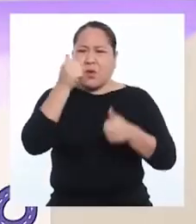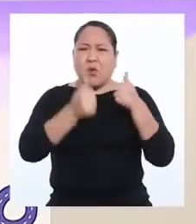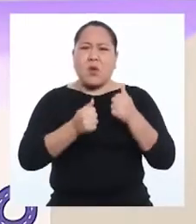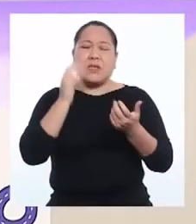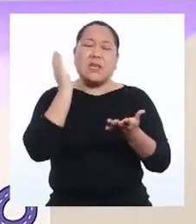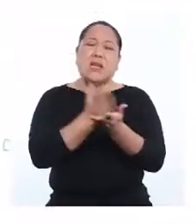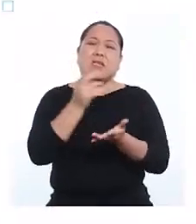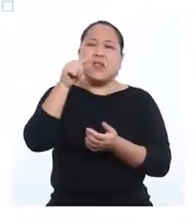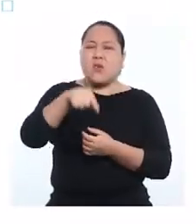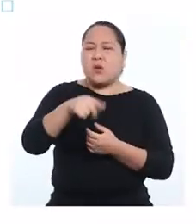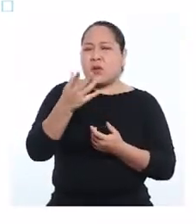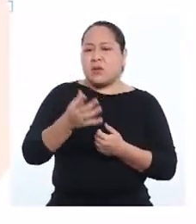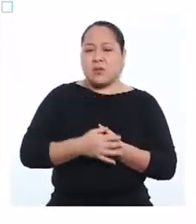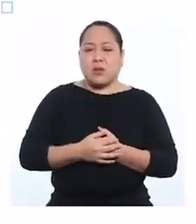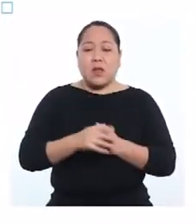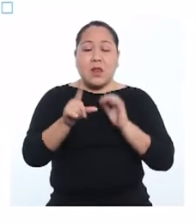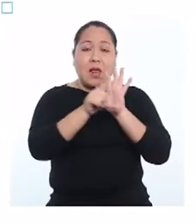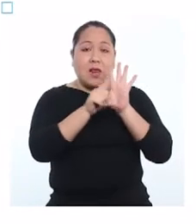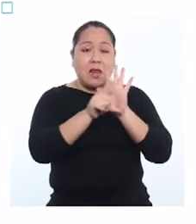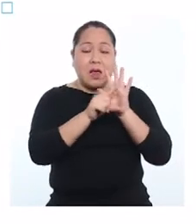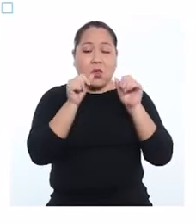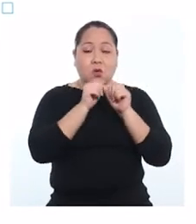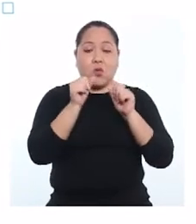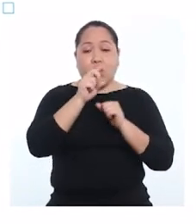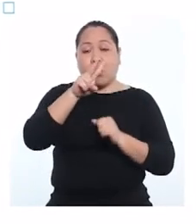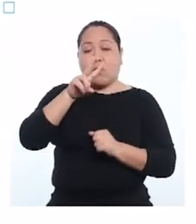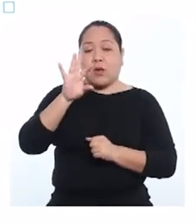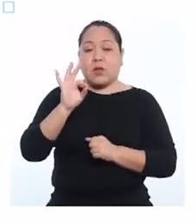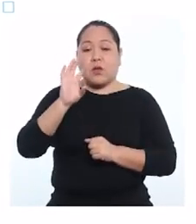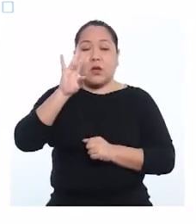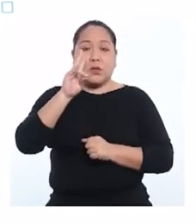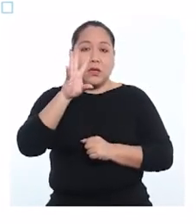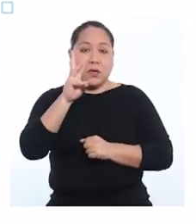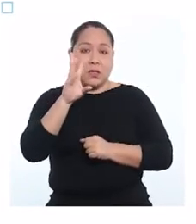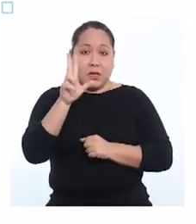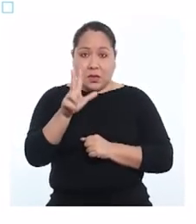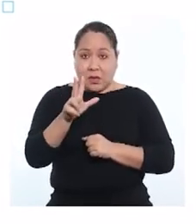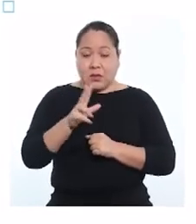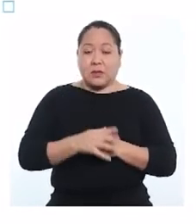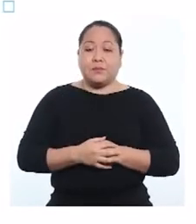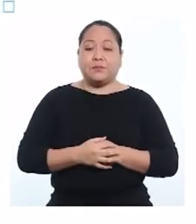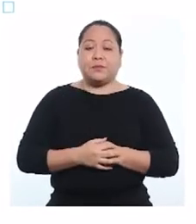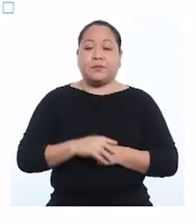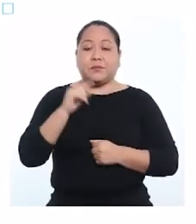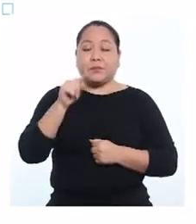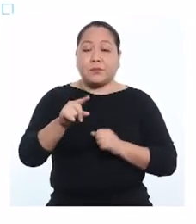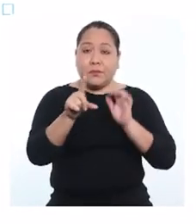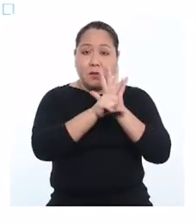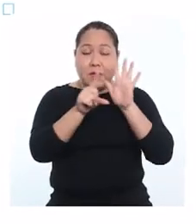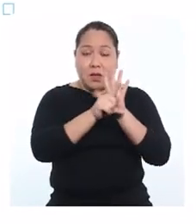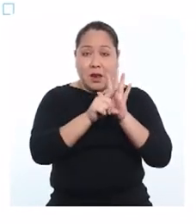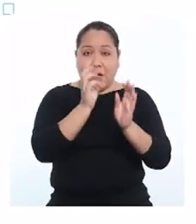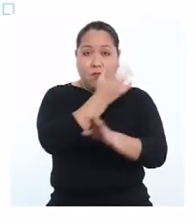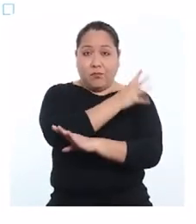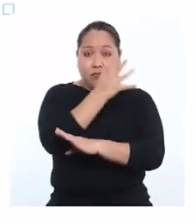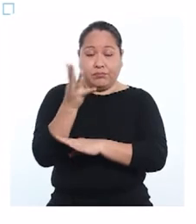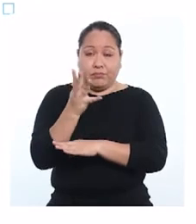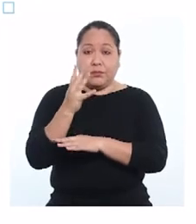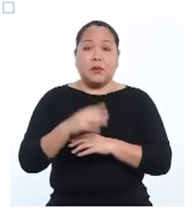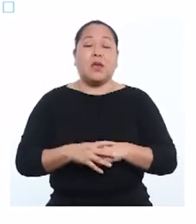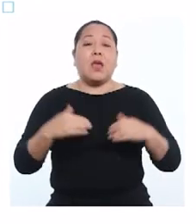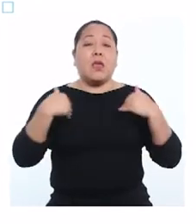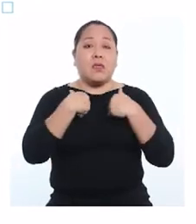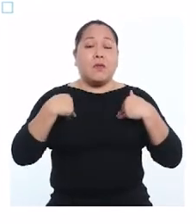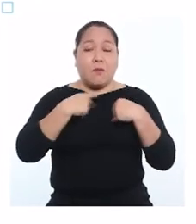es la pena por este delito? La ley número 29763, Ley Forestal y de